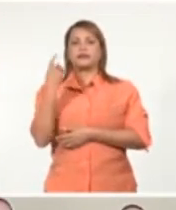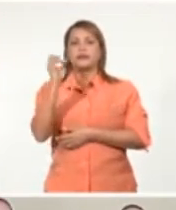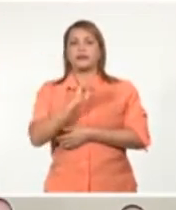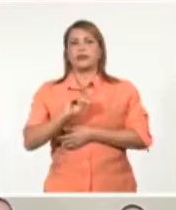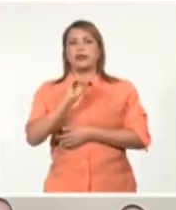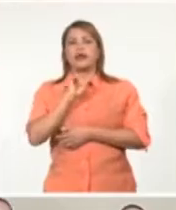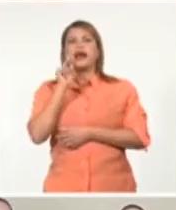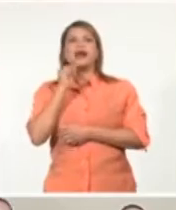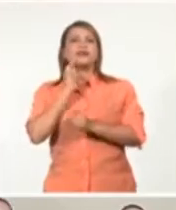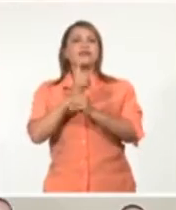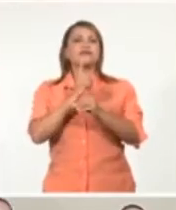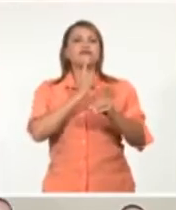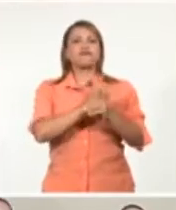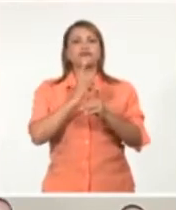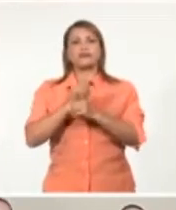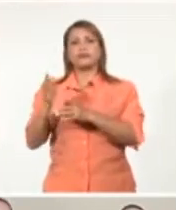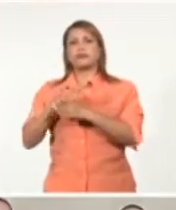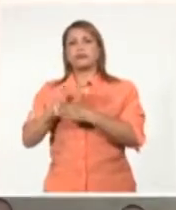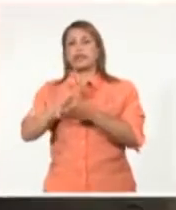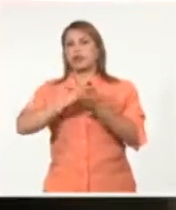escritores y artistas de nuestro país.